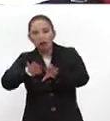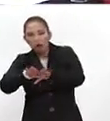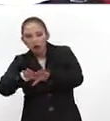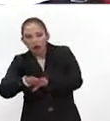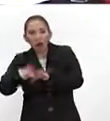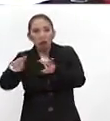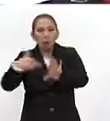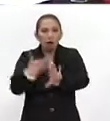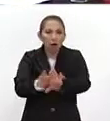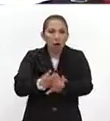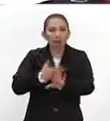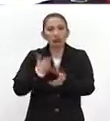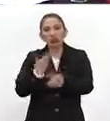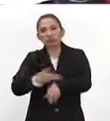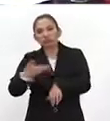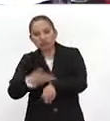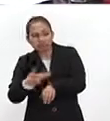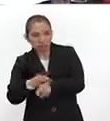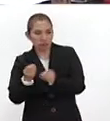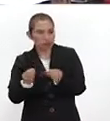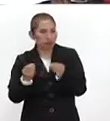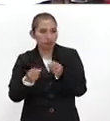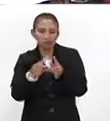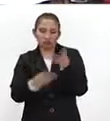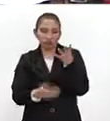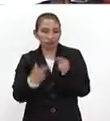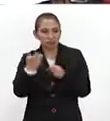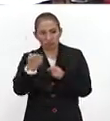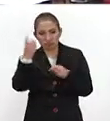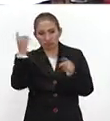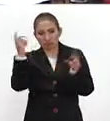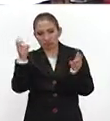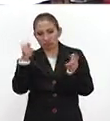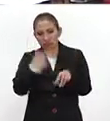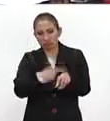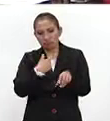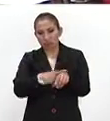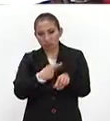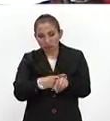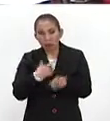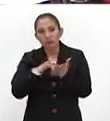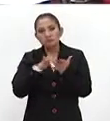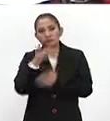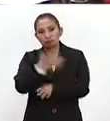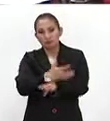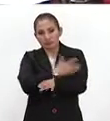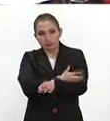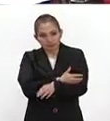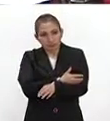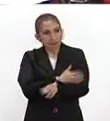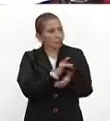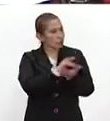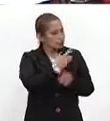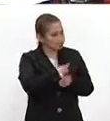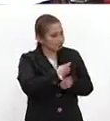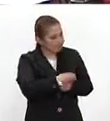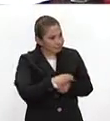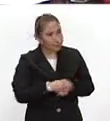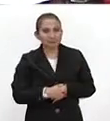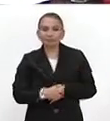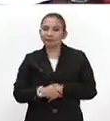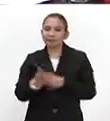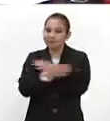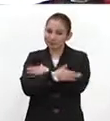atacarlo, cómo resolverlo. En fin, muchas circunstancias sobre estas medidas. Gracias por estar con nosotros. Gracias a ustedes por la invitación.